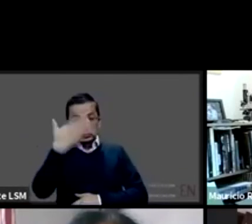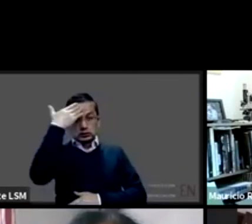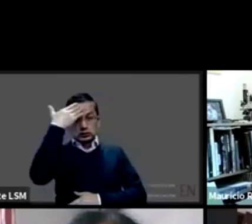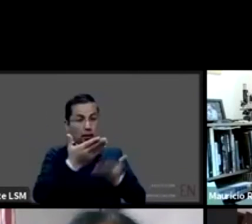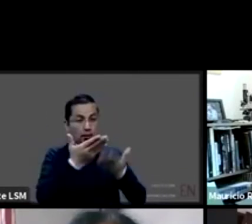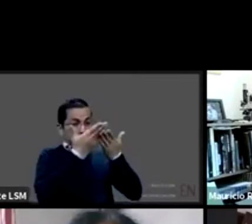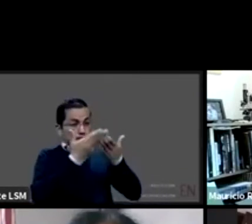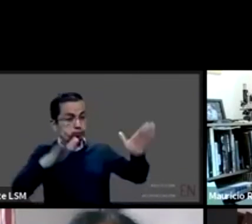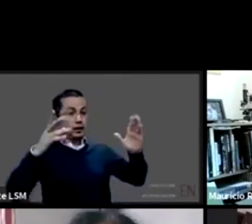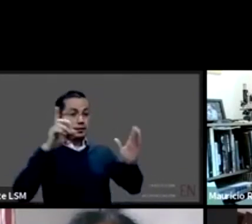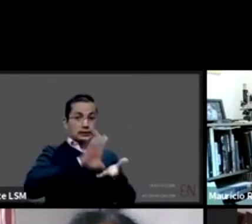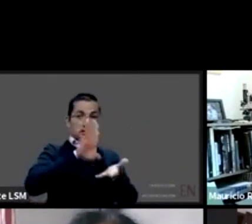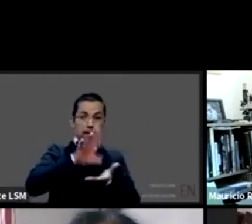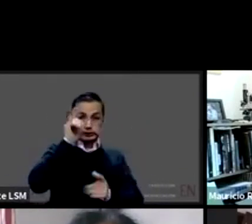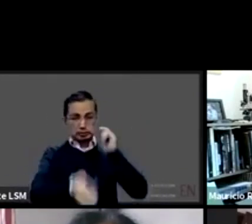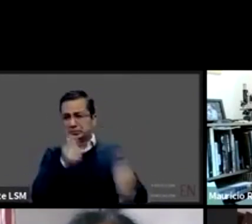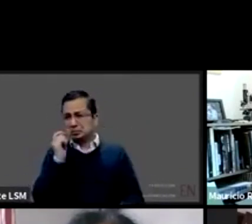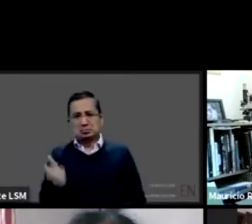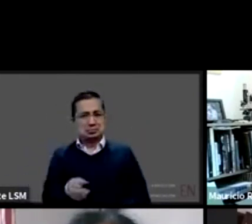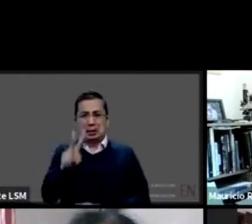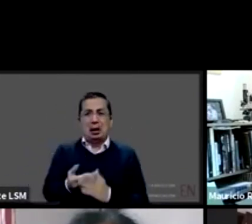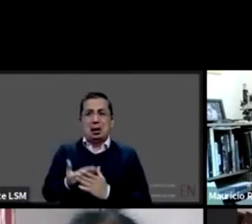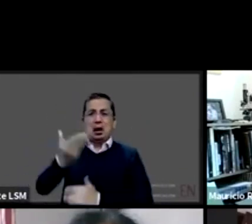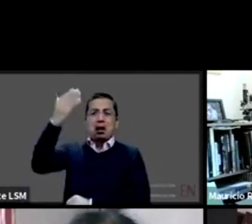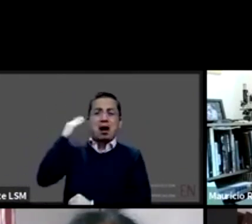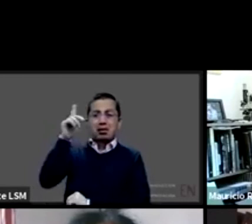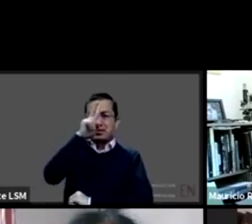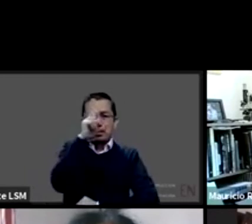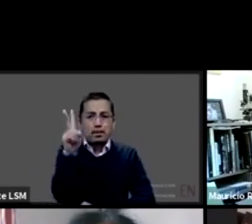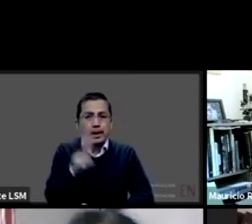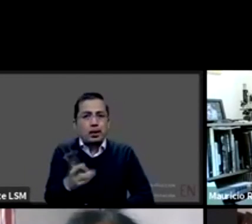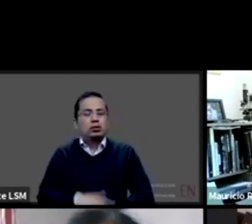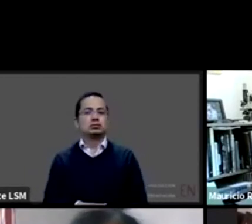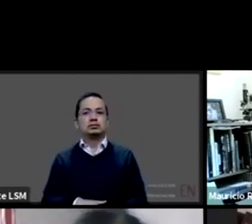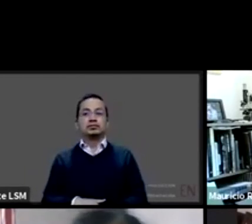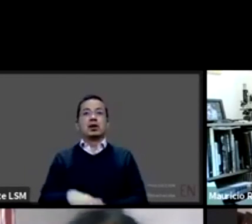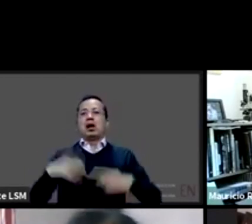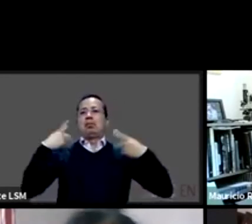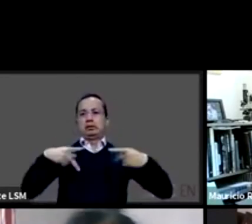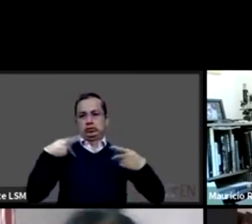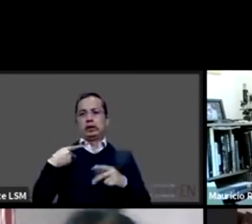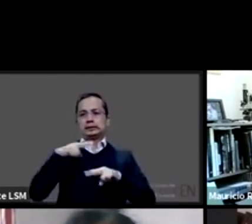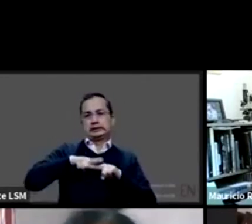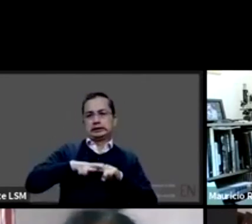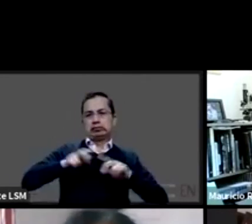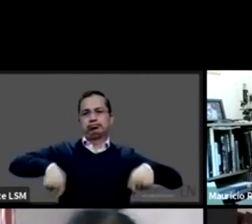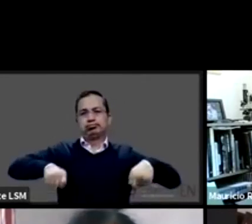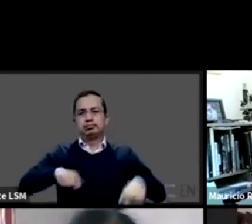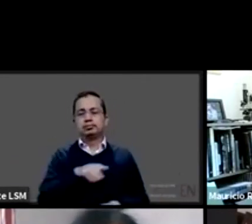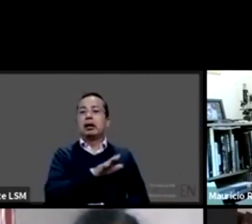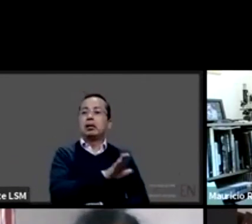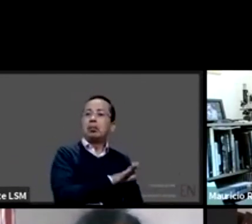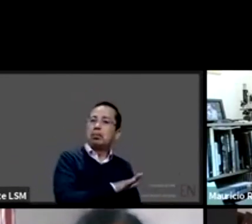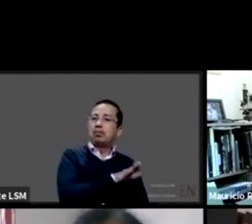las personas que viven con, que son usuarias de silla de ruedas, tienen que ser auxiliadas no solo por una